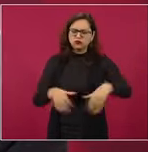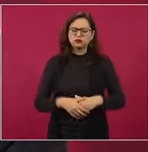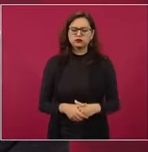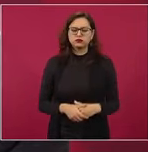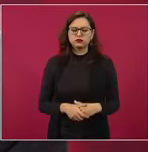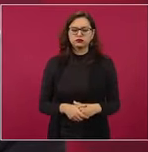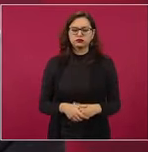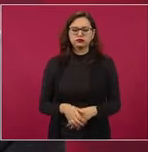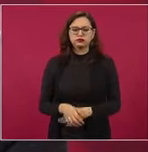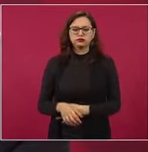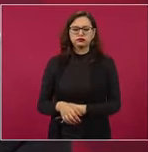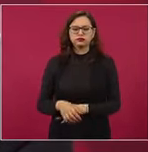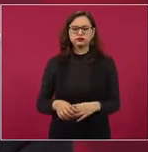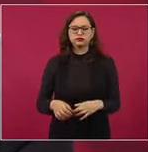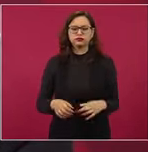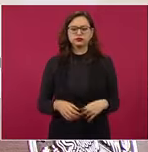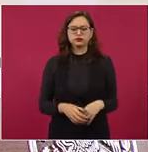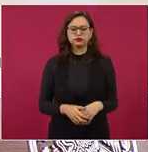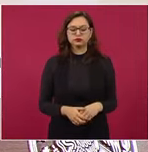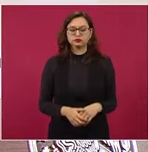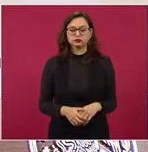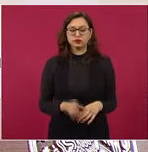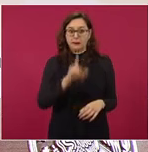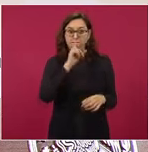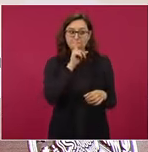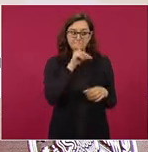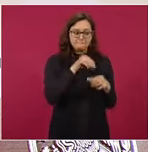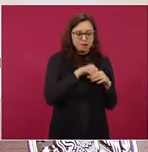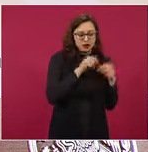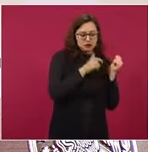nada oculto,